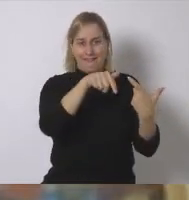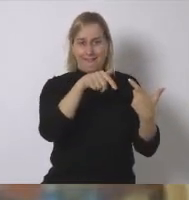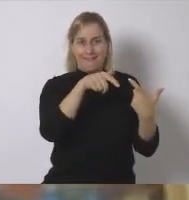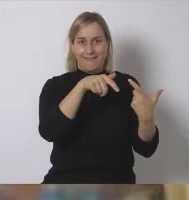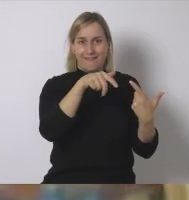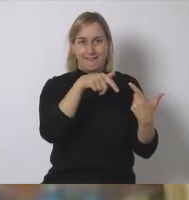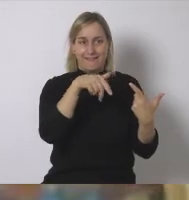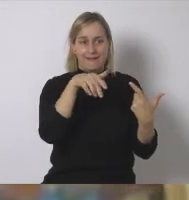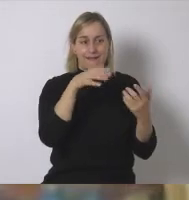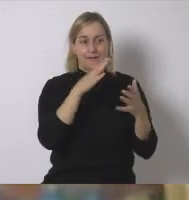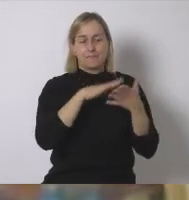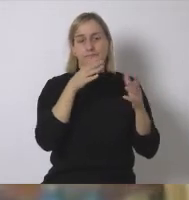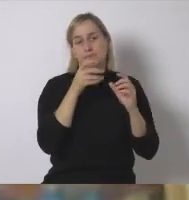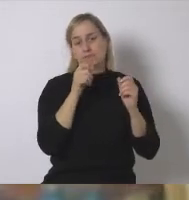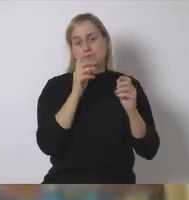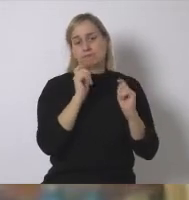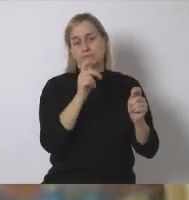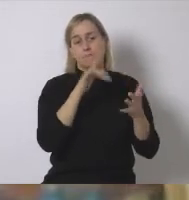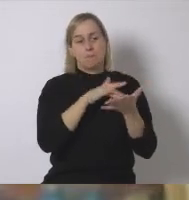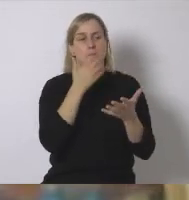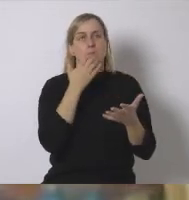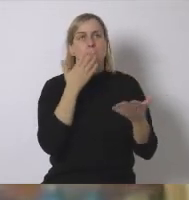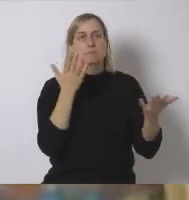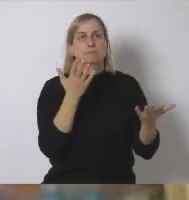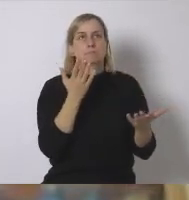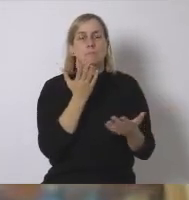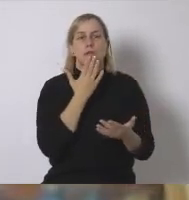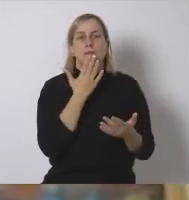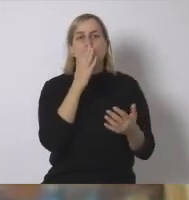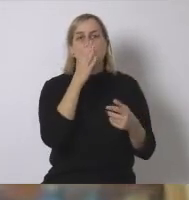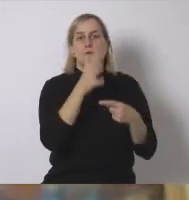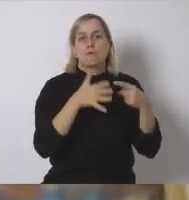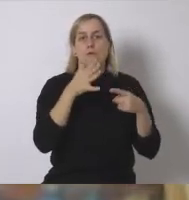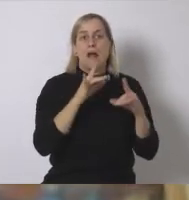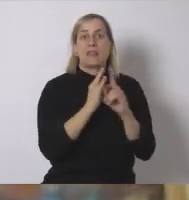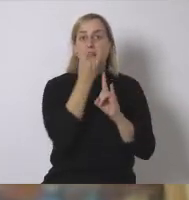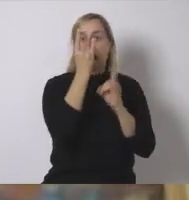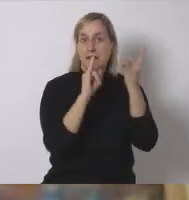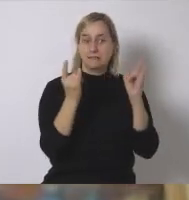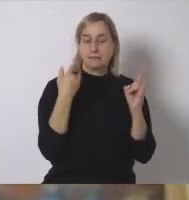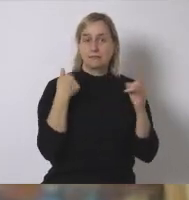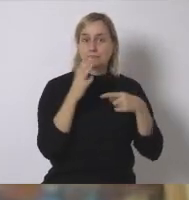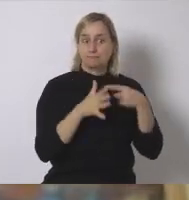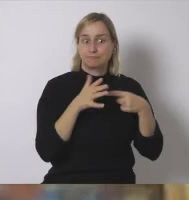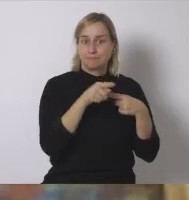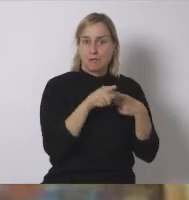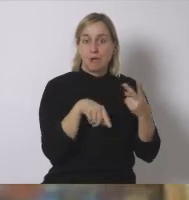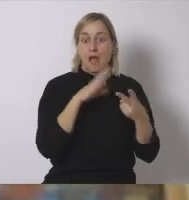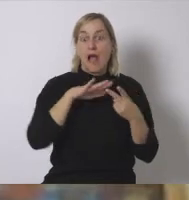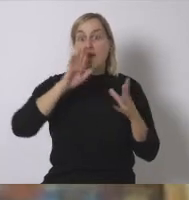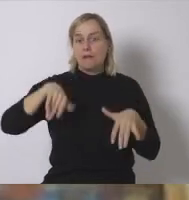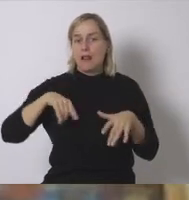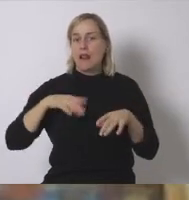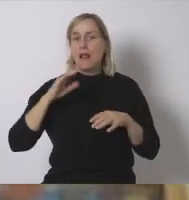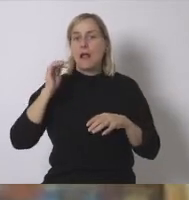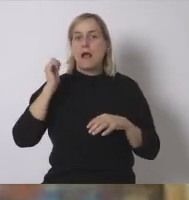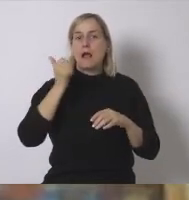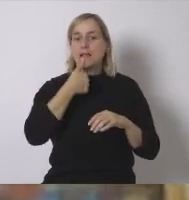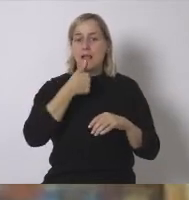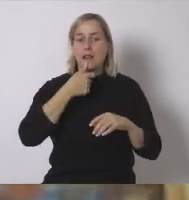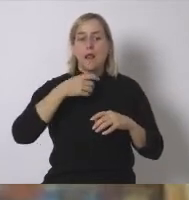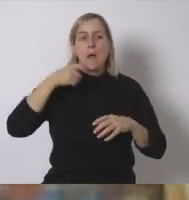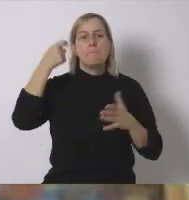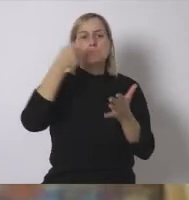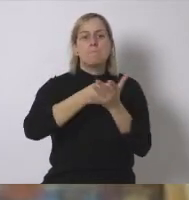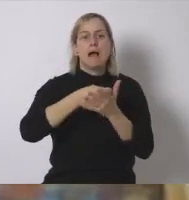producir por ejemplo cereales sino que parece que quien más paga por la tierra son las grandes